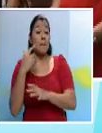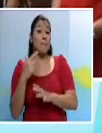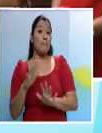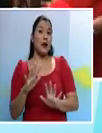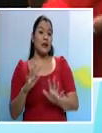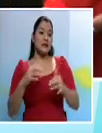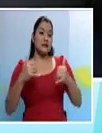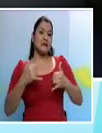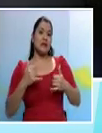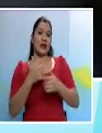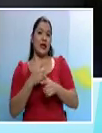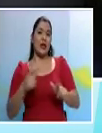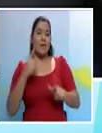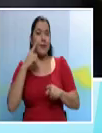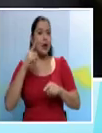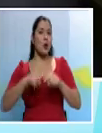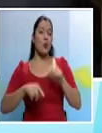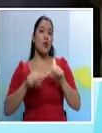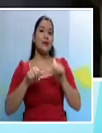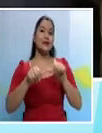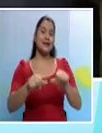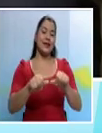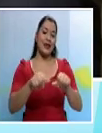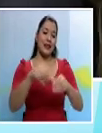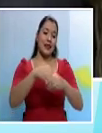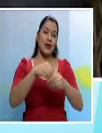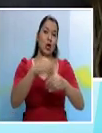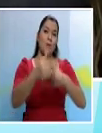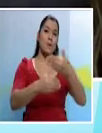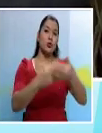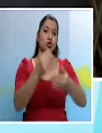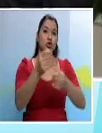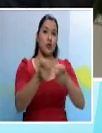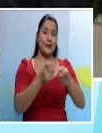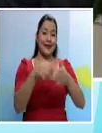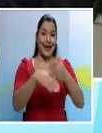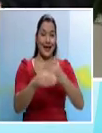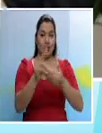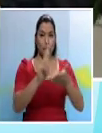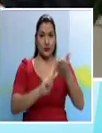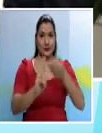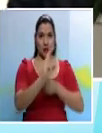seguir en la vía administrativa en la Universidad de Costa Rica.